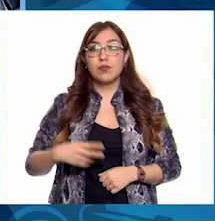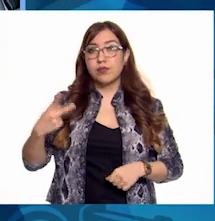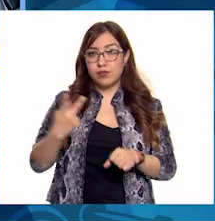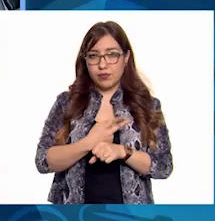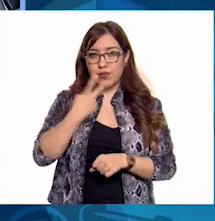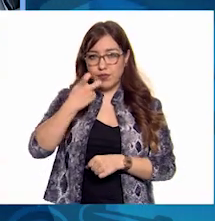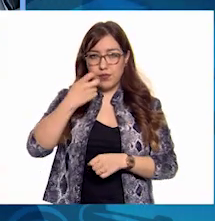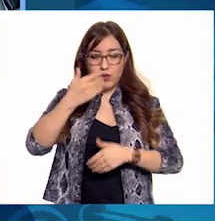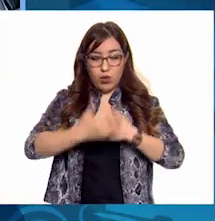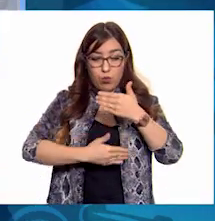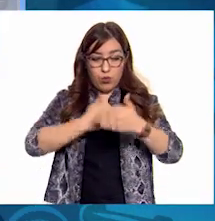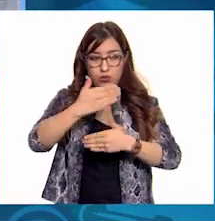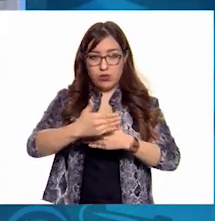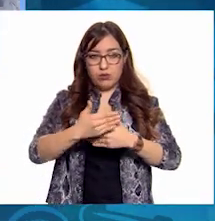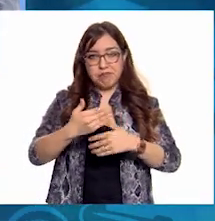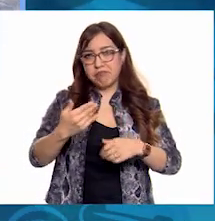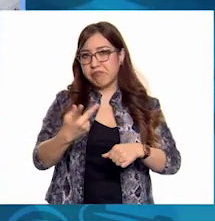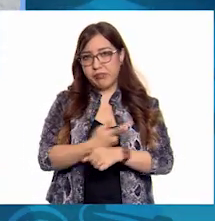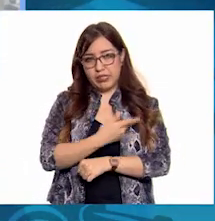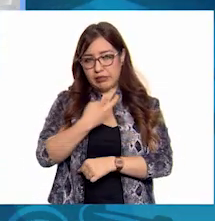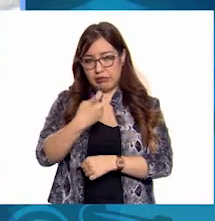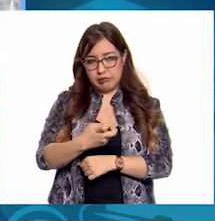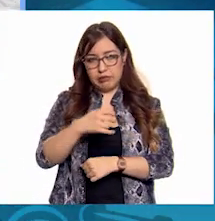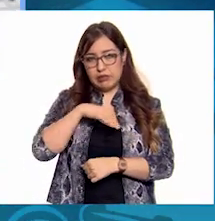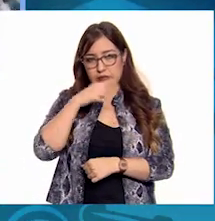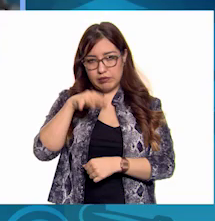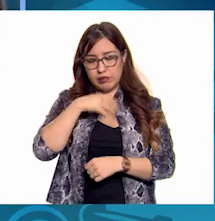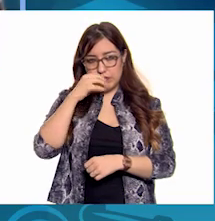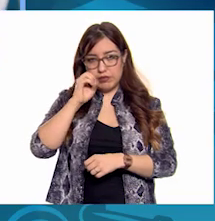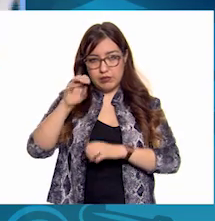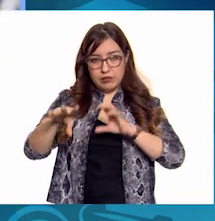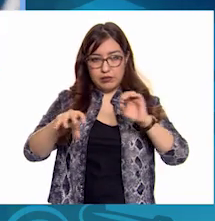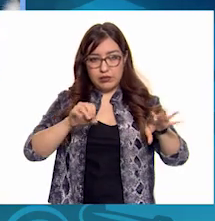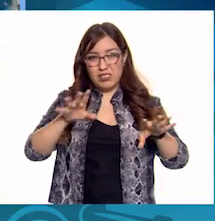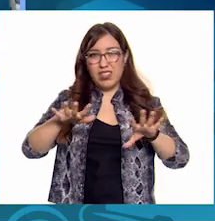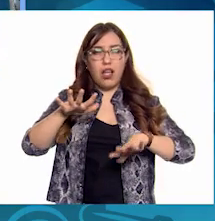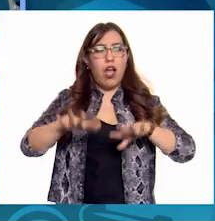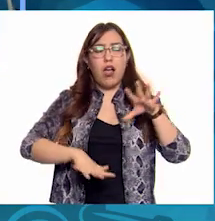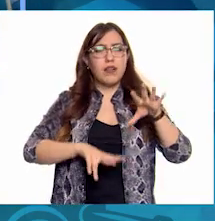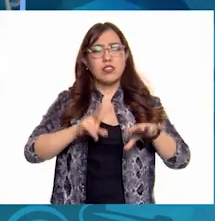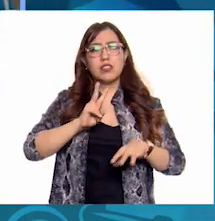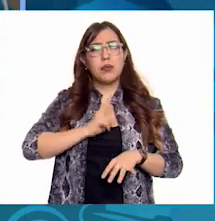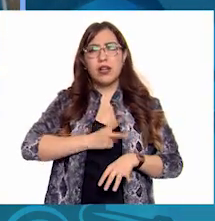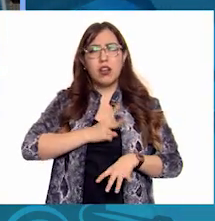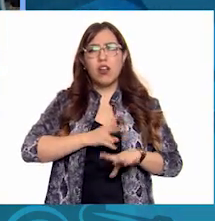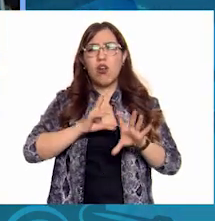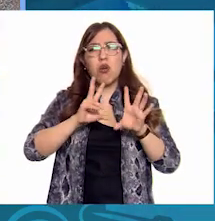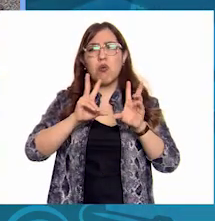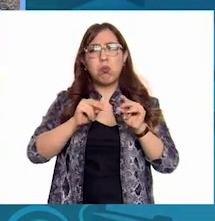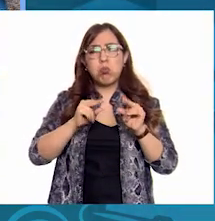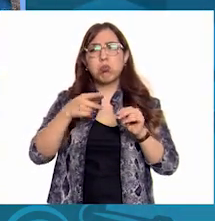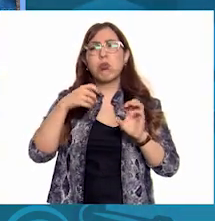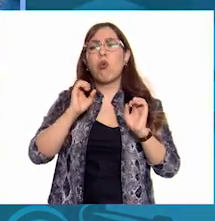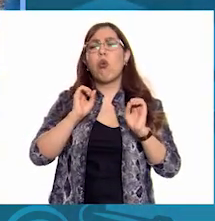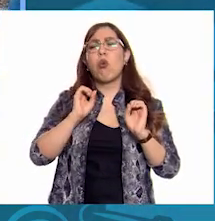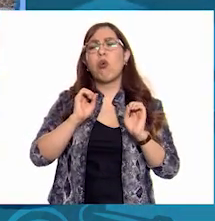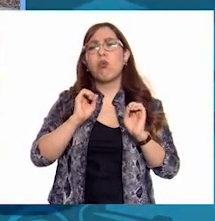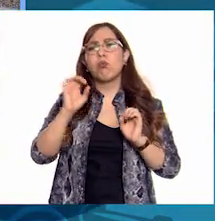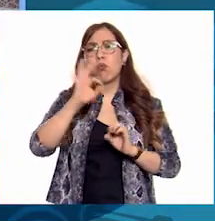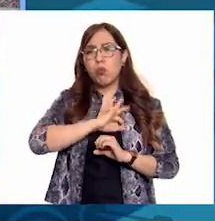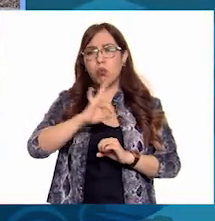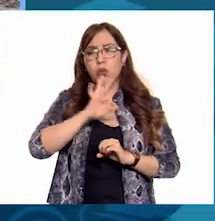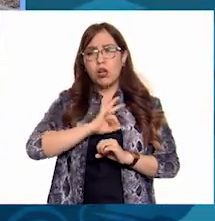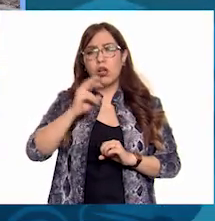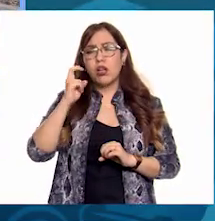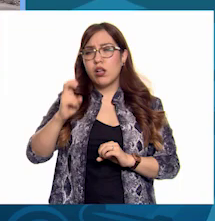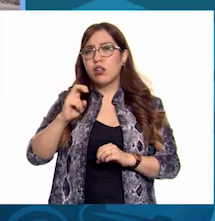productivo, se generan Algunas veces no son desechos tóxicos, no son peligrosos Se pueden considerar